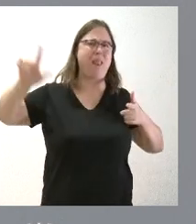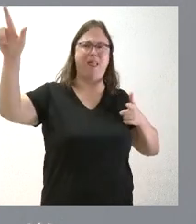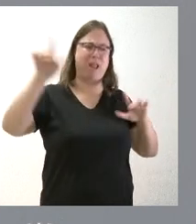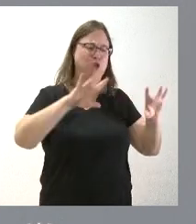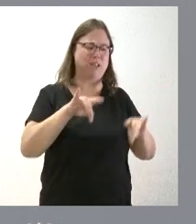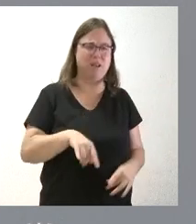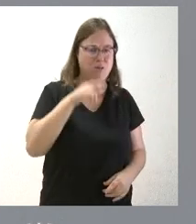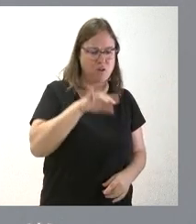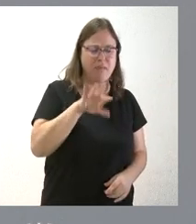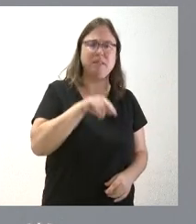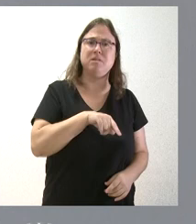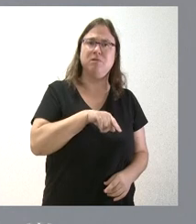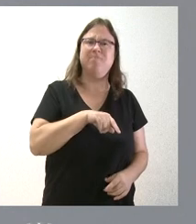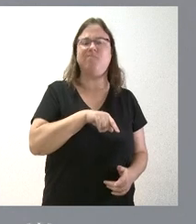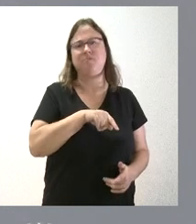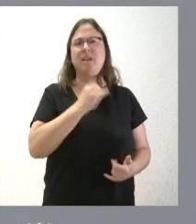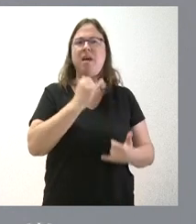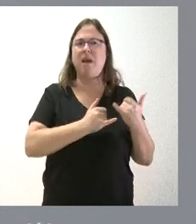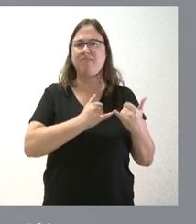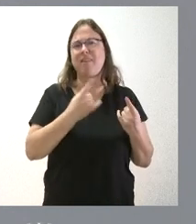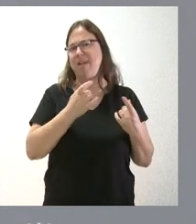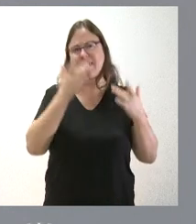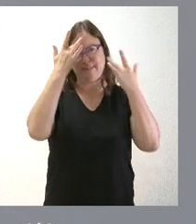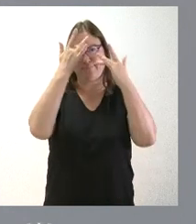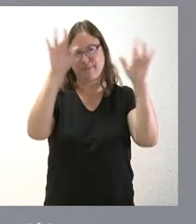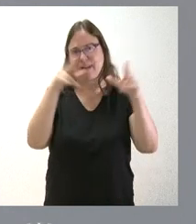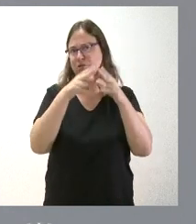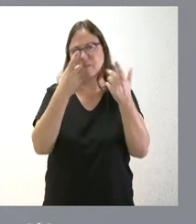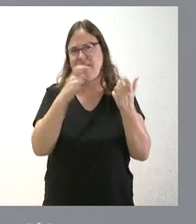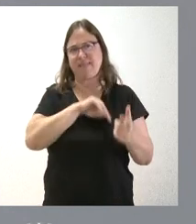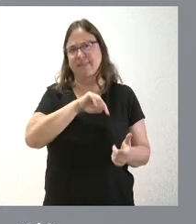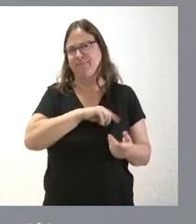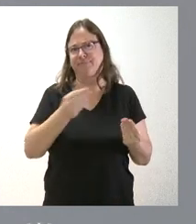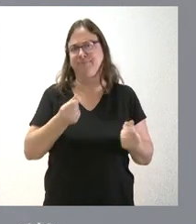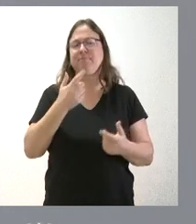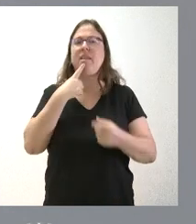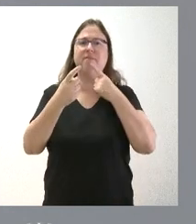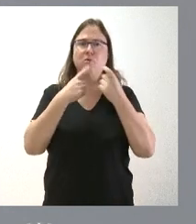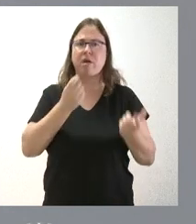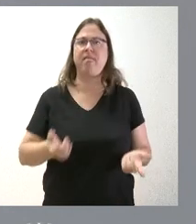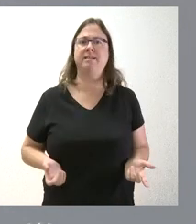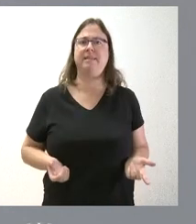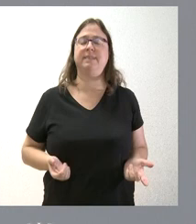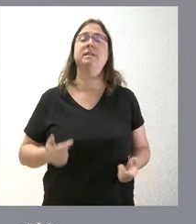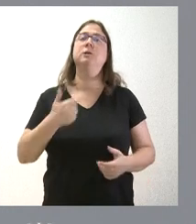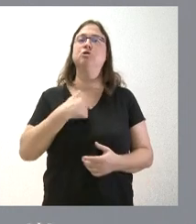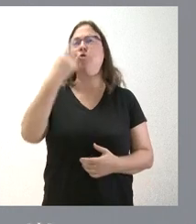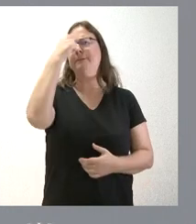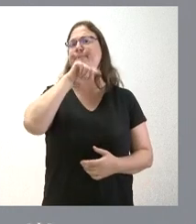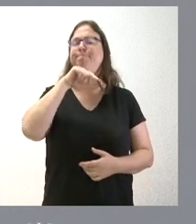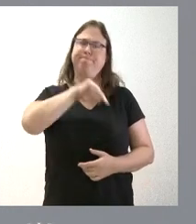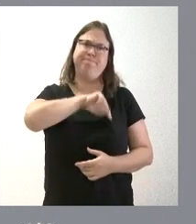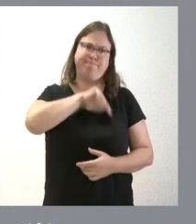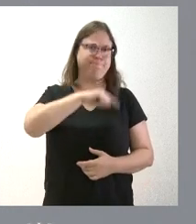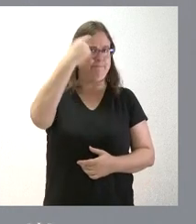donde estas decisiones se toman, pues se aprecia esa falta de sensibilidad social hacia esas dificultades. Yo quiero insistir en que somos muy conscientes de los problemas